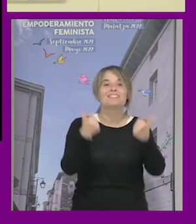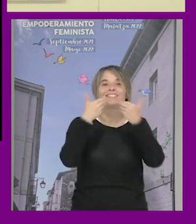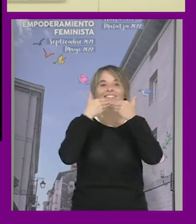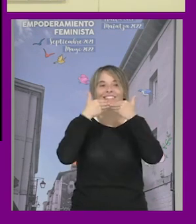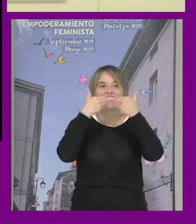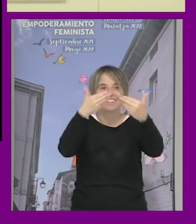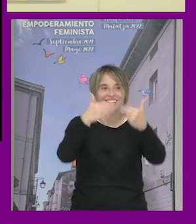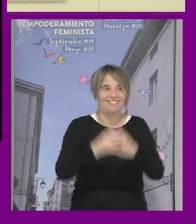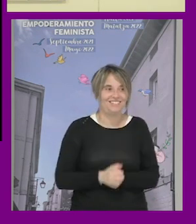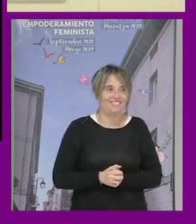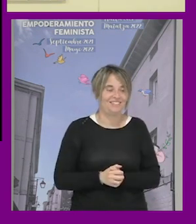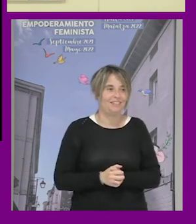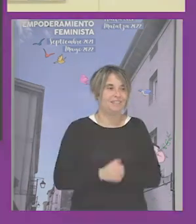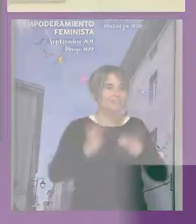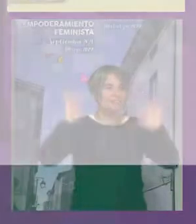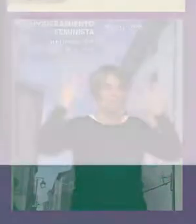gracias